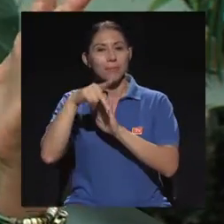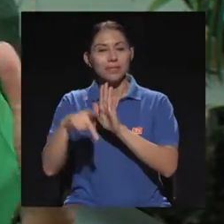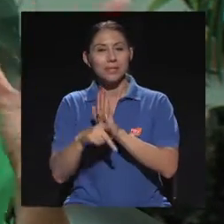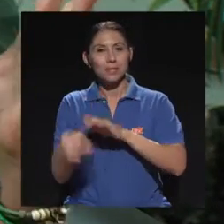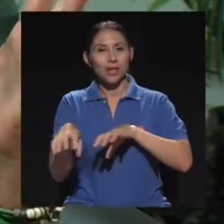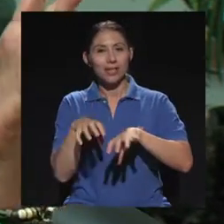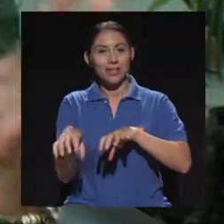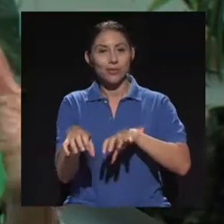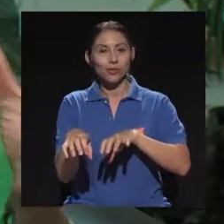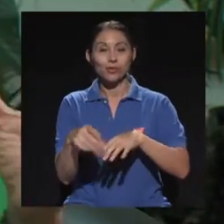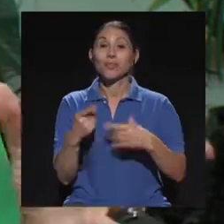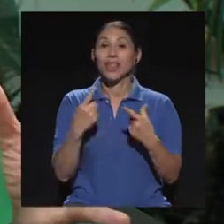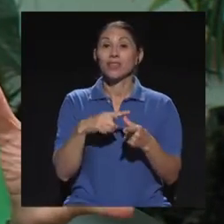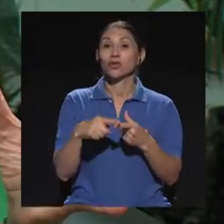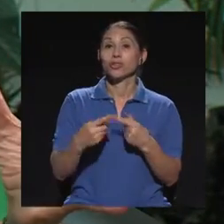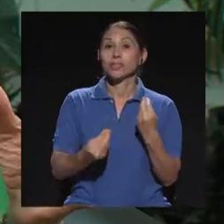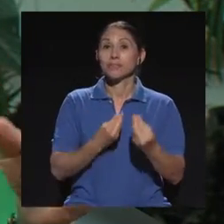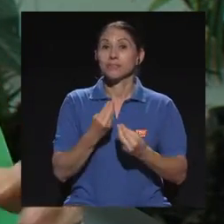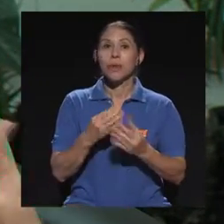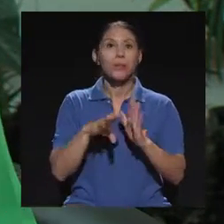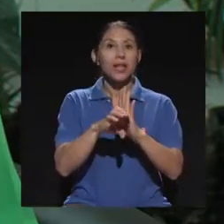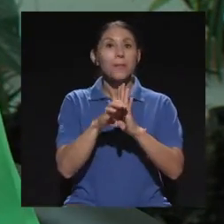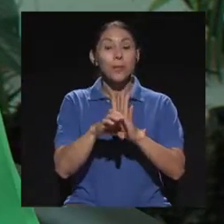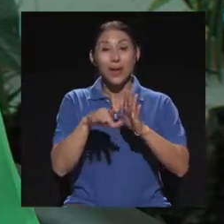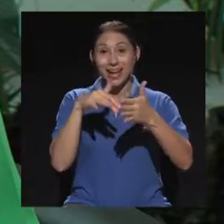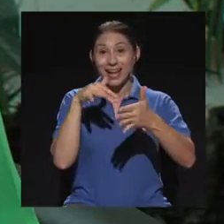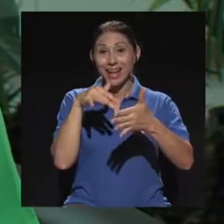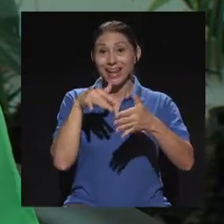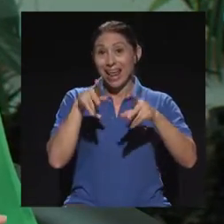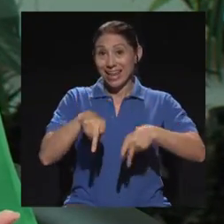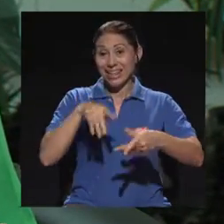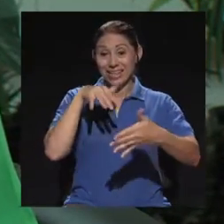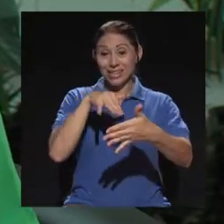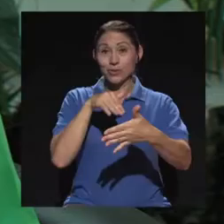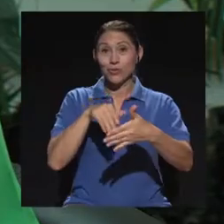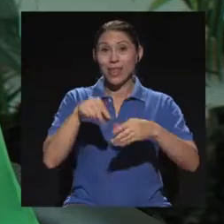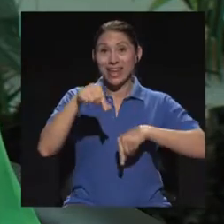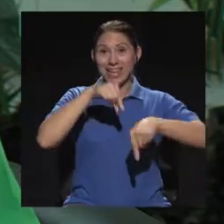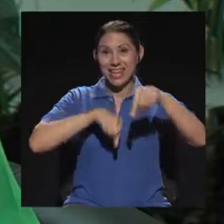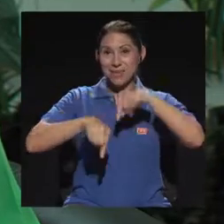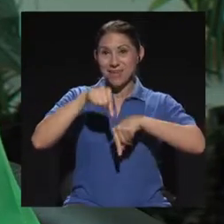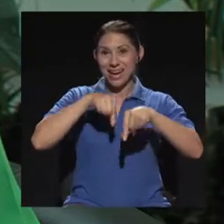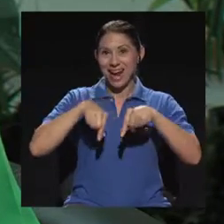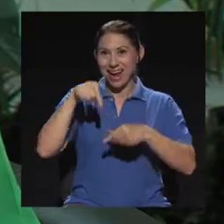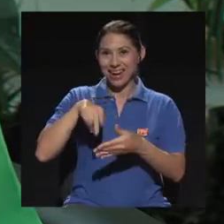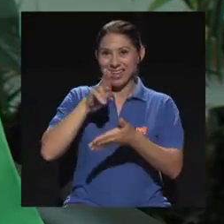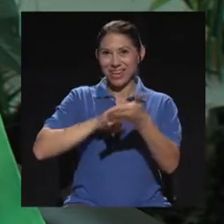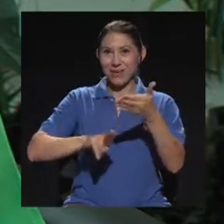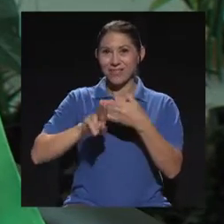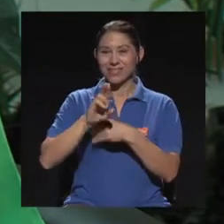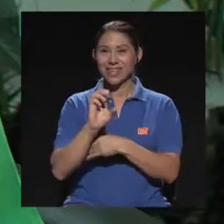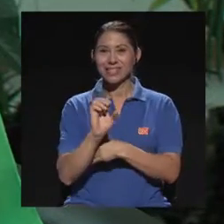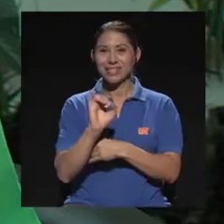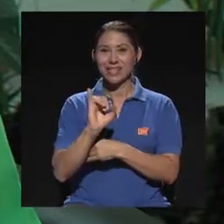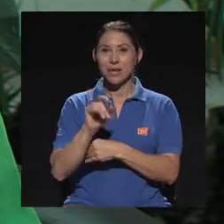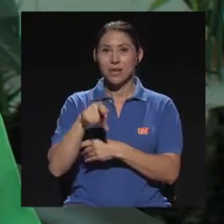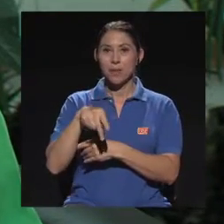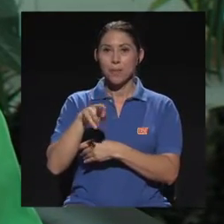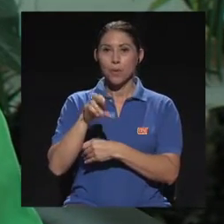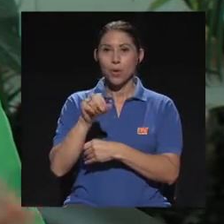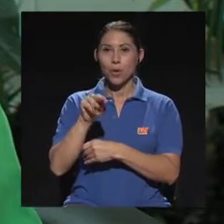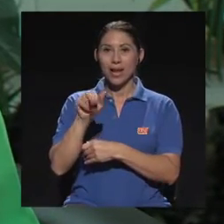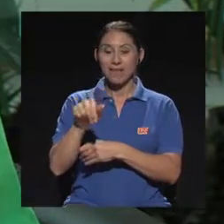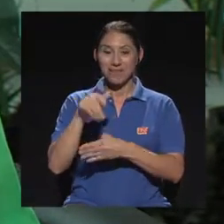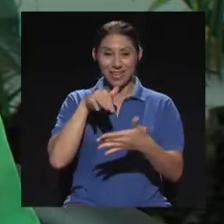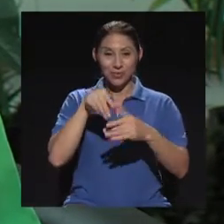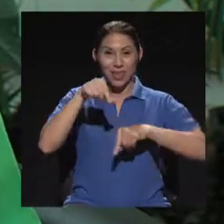en la parte de los químicos, la gente que estudia química, digamos, aquí en el Ciprona, de nuestra universidad, siempre se hace lo que